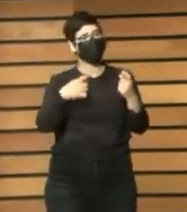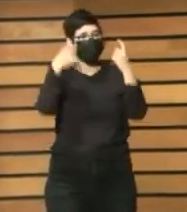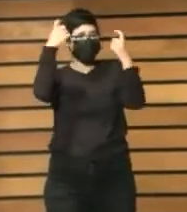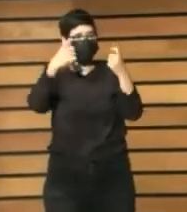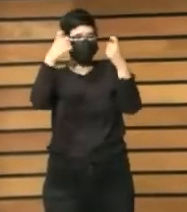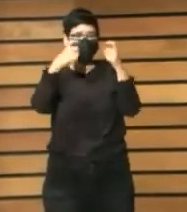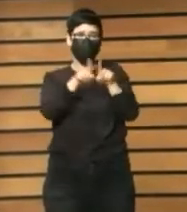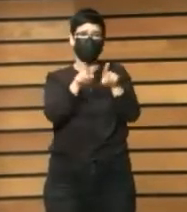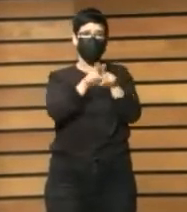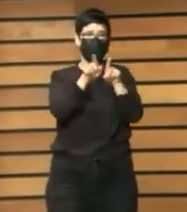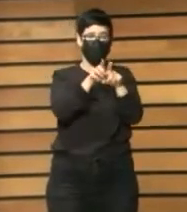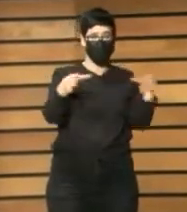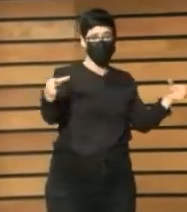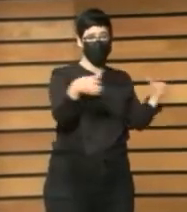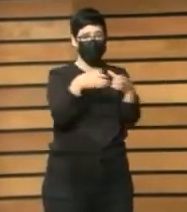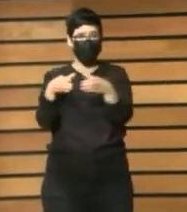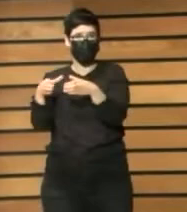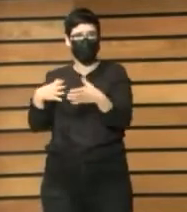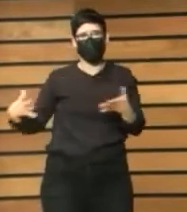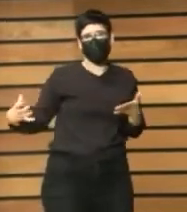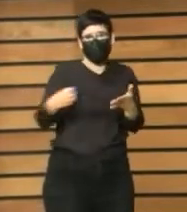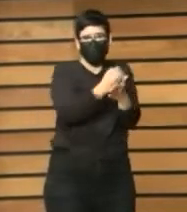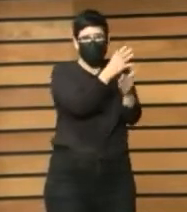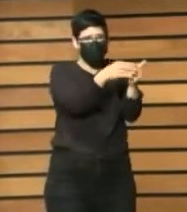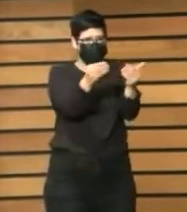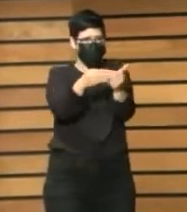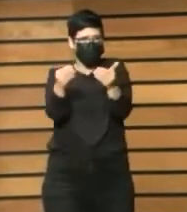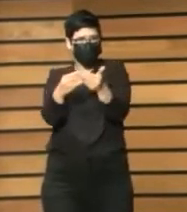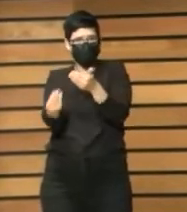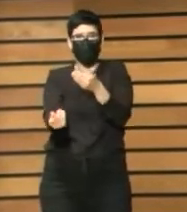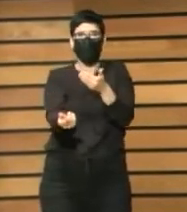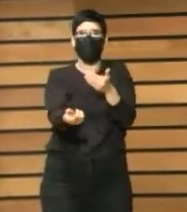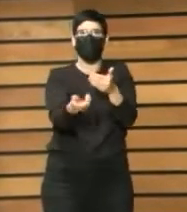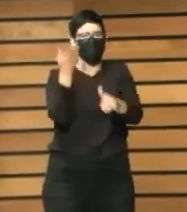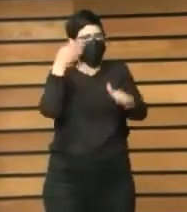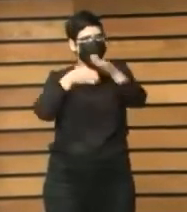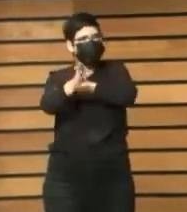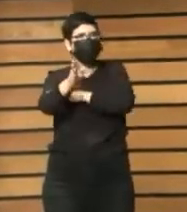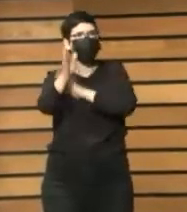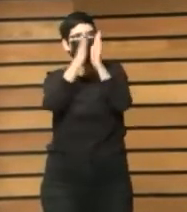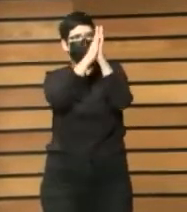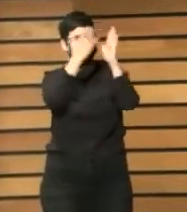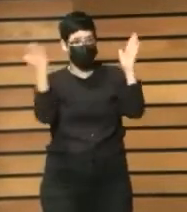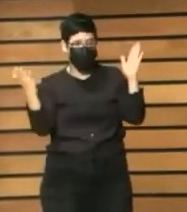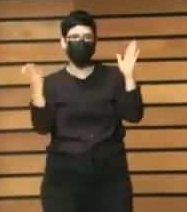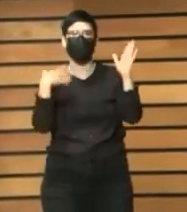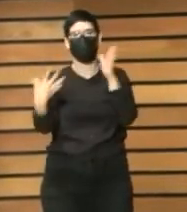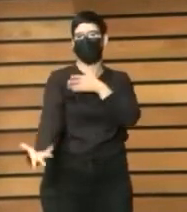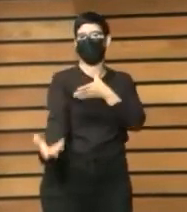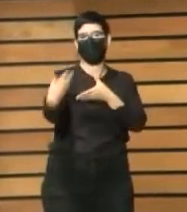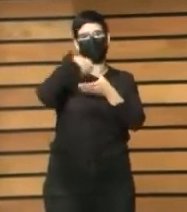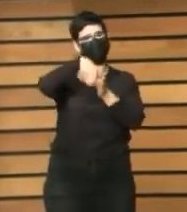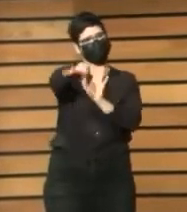los grupos meta todos los grupos de usuarios que acuden a una biblioteca